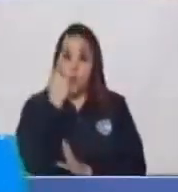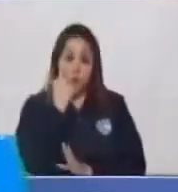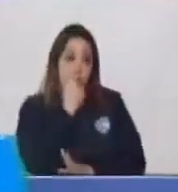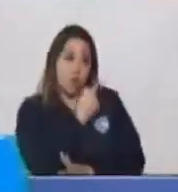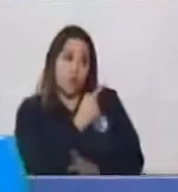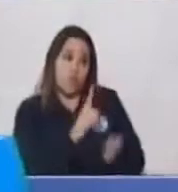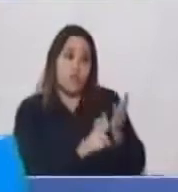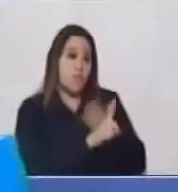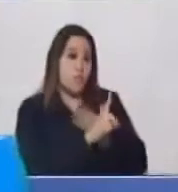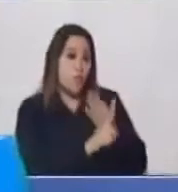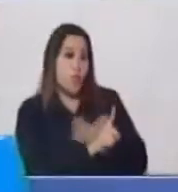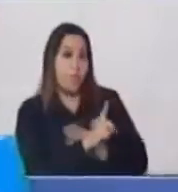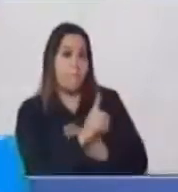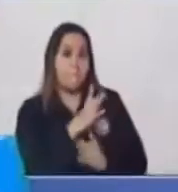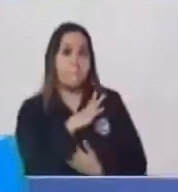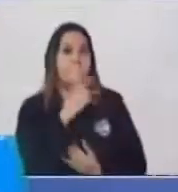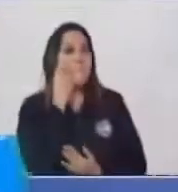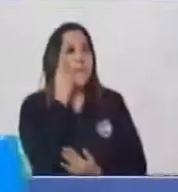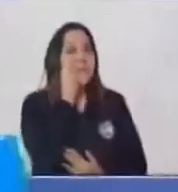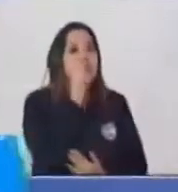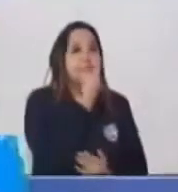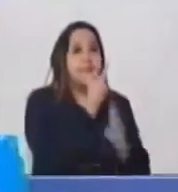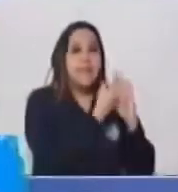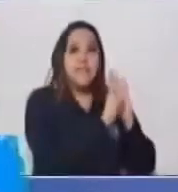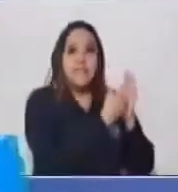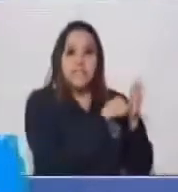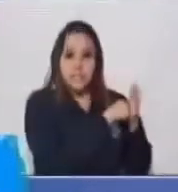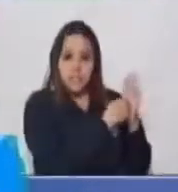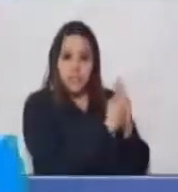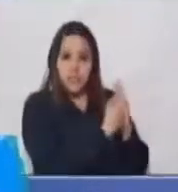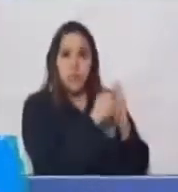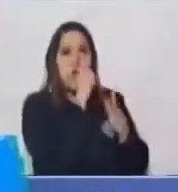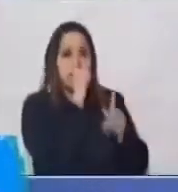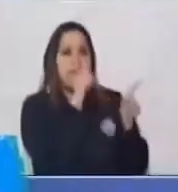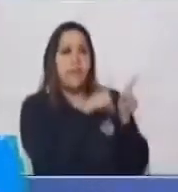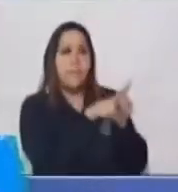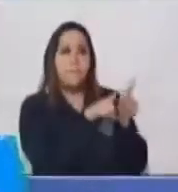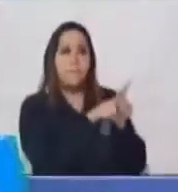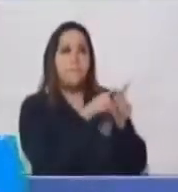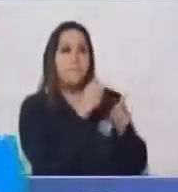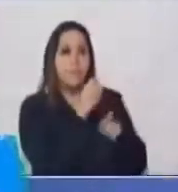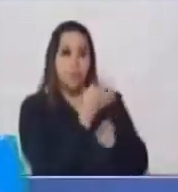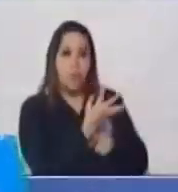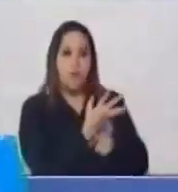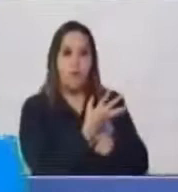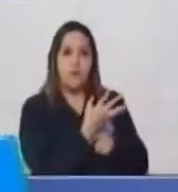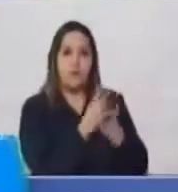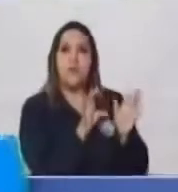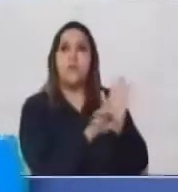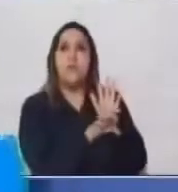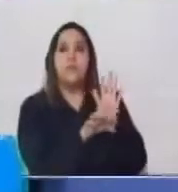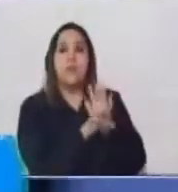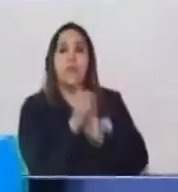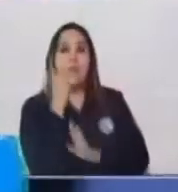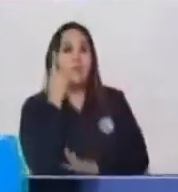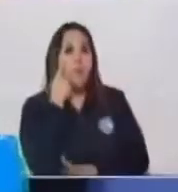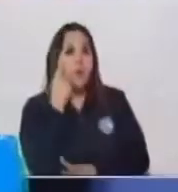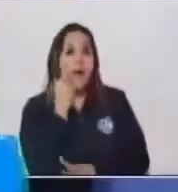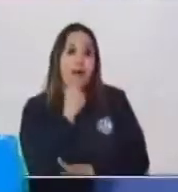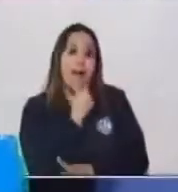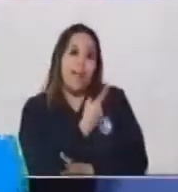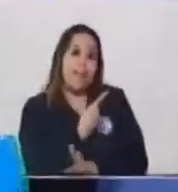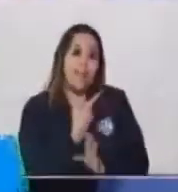Vemos ¿Qué es lo que nos está diciendo? Porque dice Que Por ejemplo Tiene